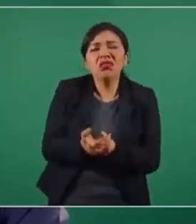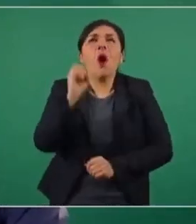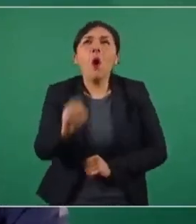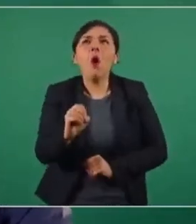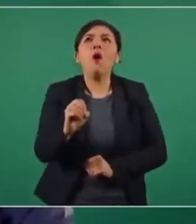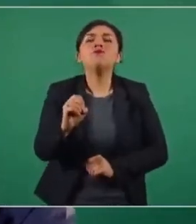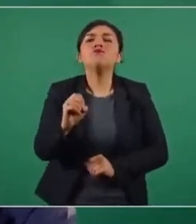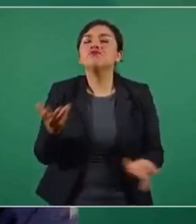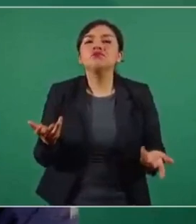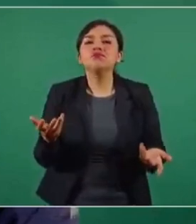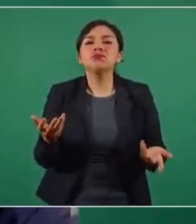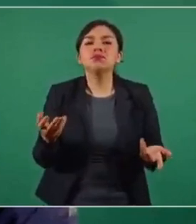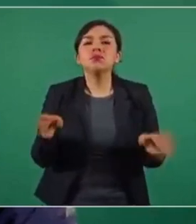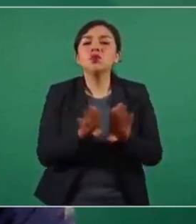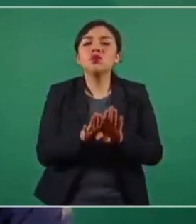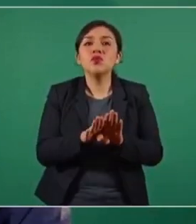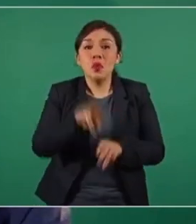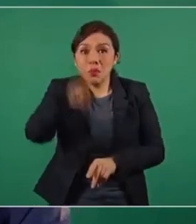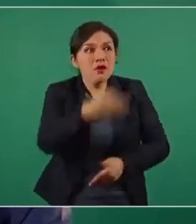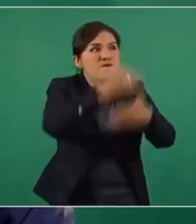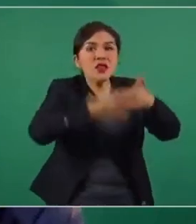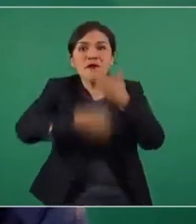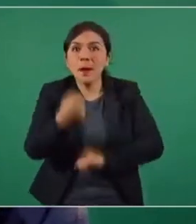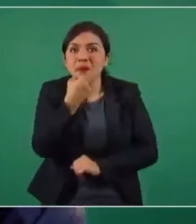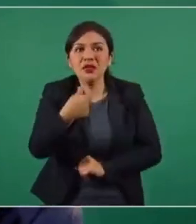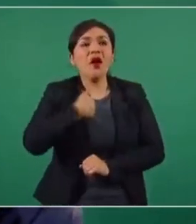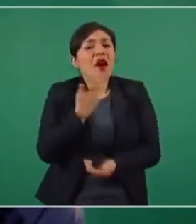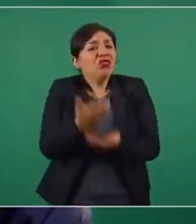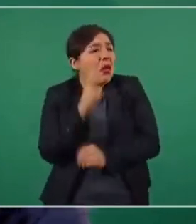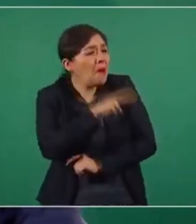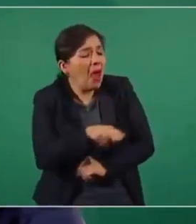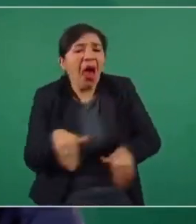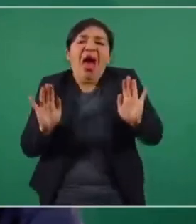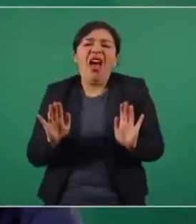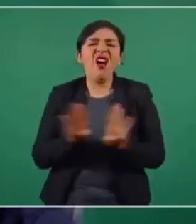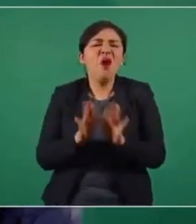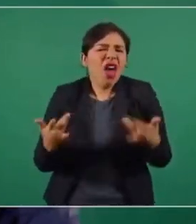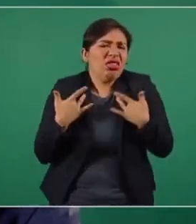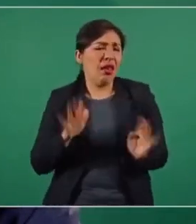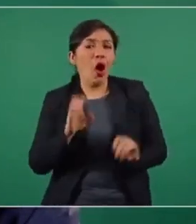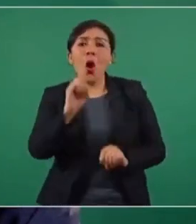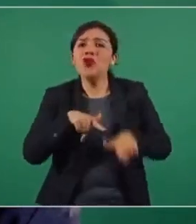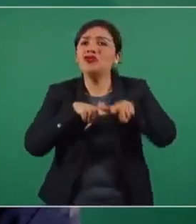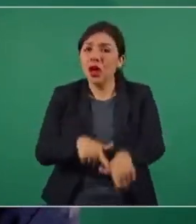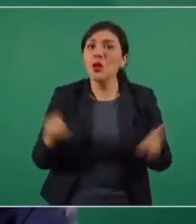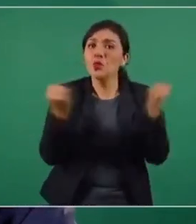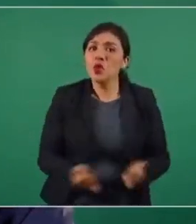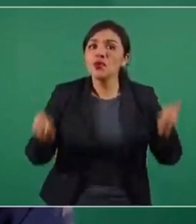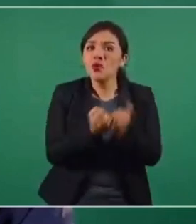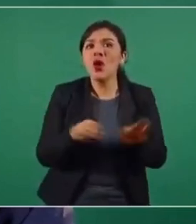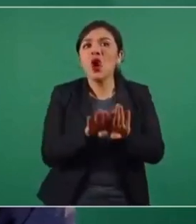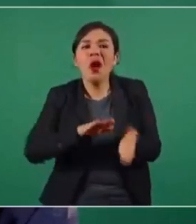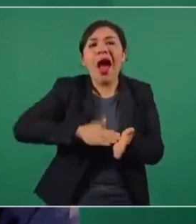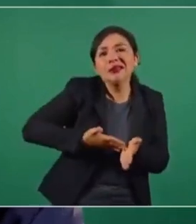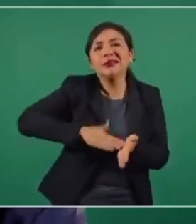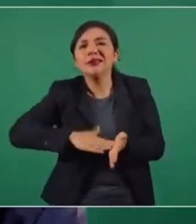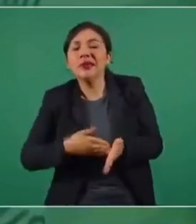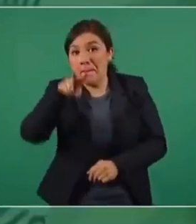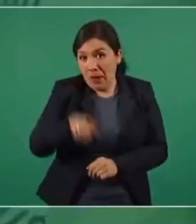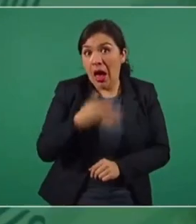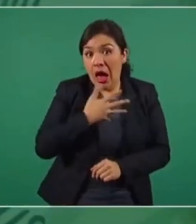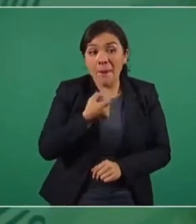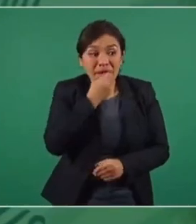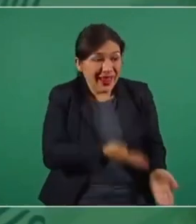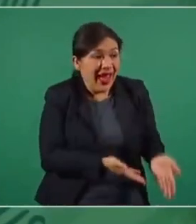faltaran los medicamentos y no hiciéramos absolutamente nada, o mantuviésemos el sistema de la simulación de que